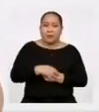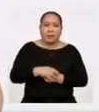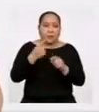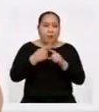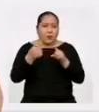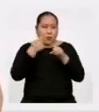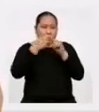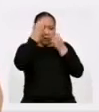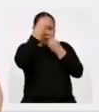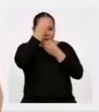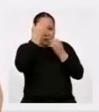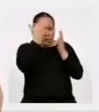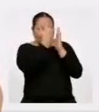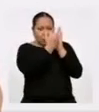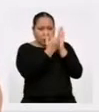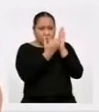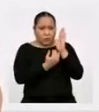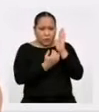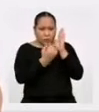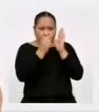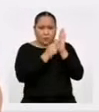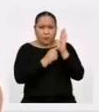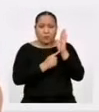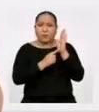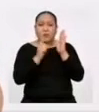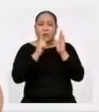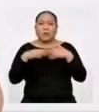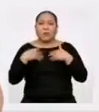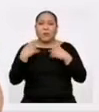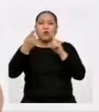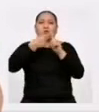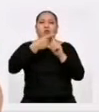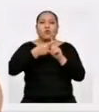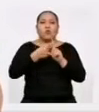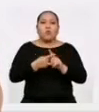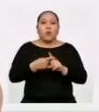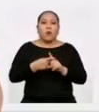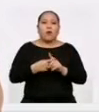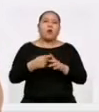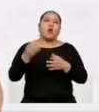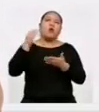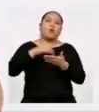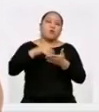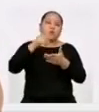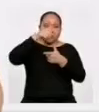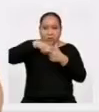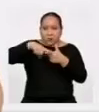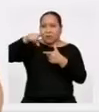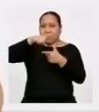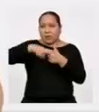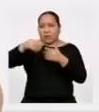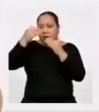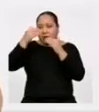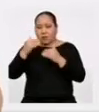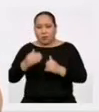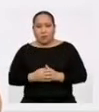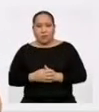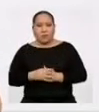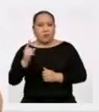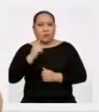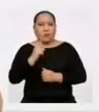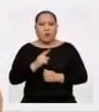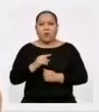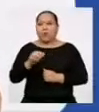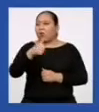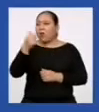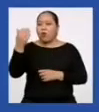agrupados en un intervalo ya no sería adecuado sumar todos los datos y dividirlos entre la cantidad de datos, sino que sería